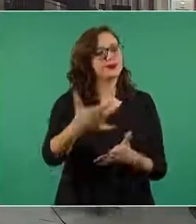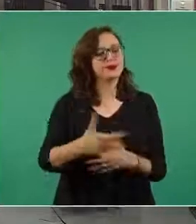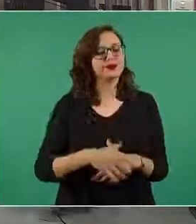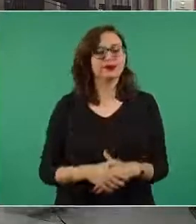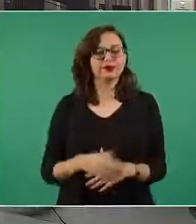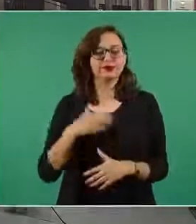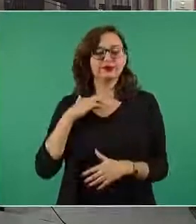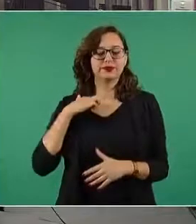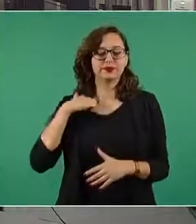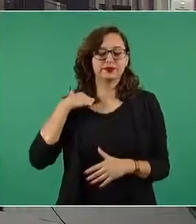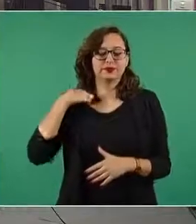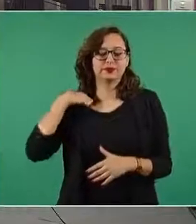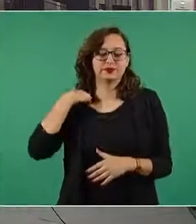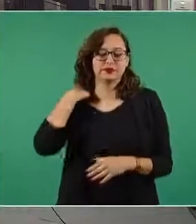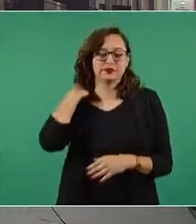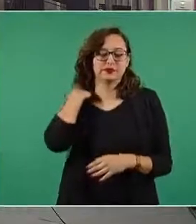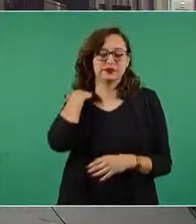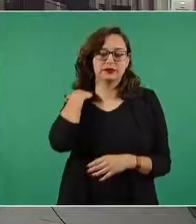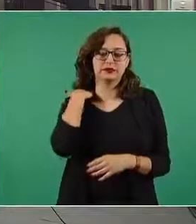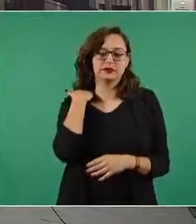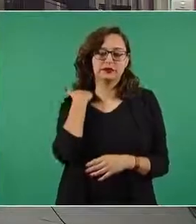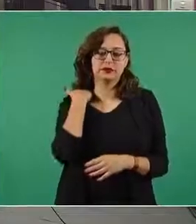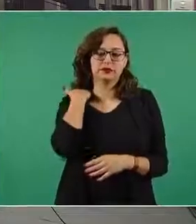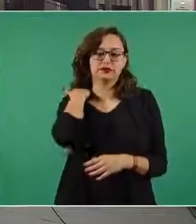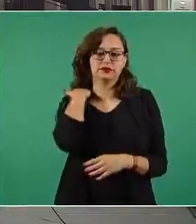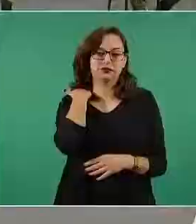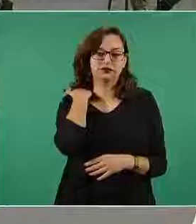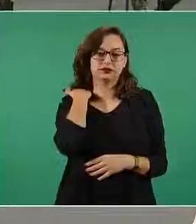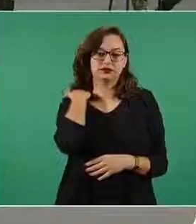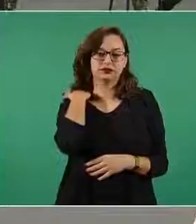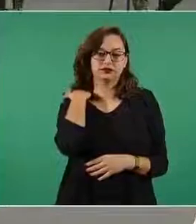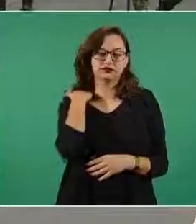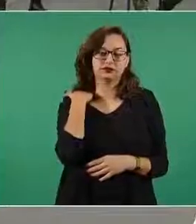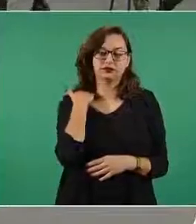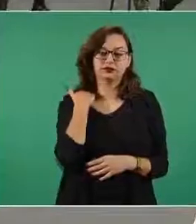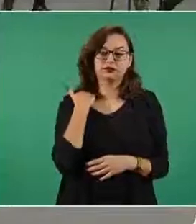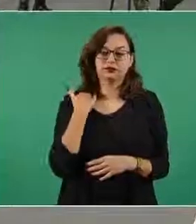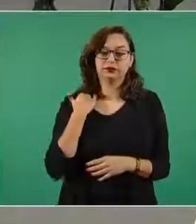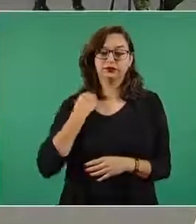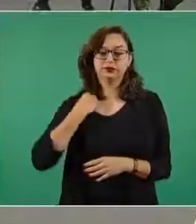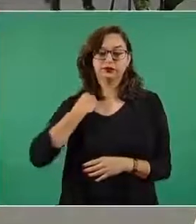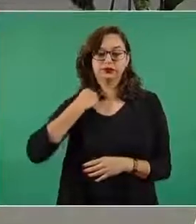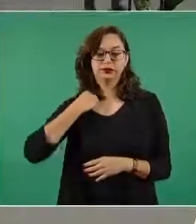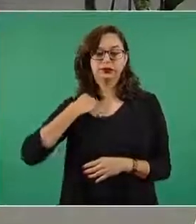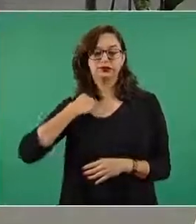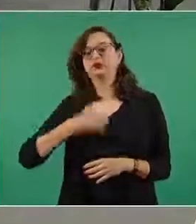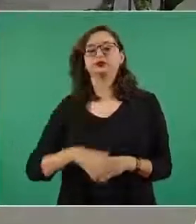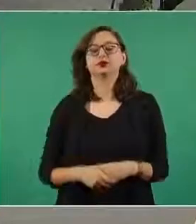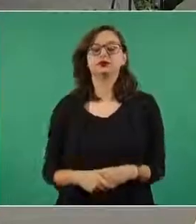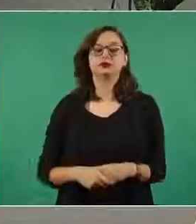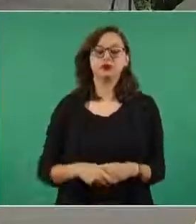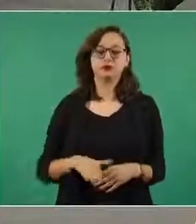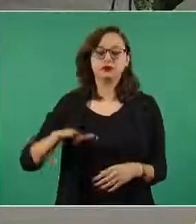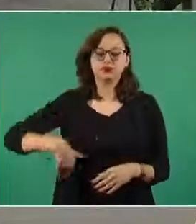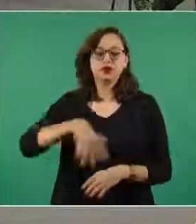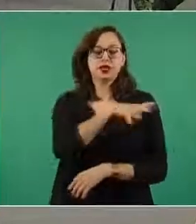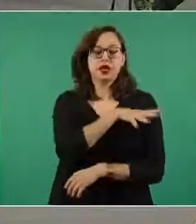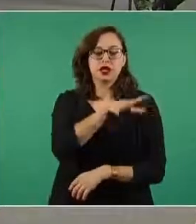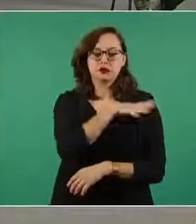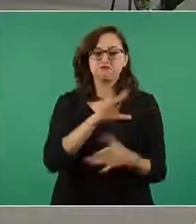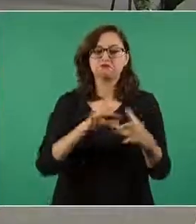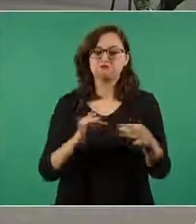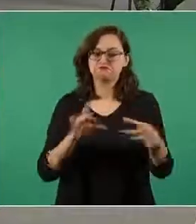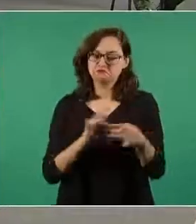También para complementarlo pero lo explicó Lo explicó muy bien en general nos reunimos cada